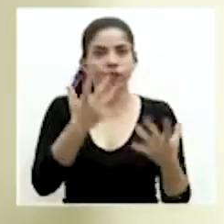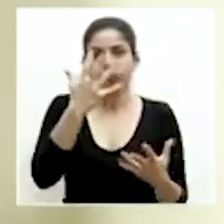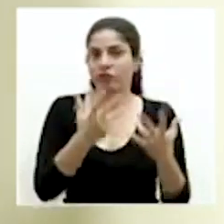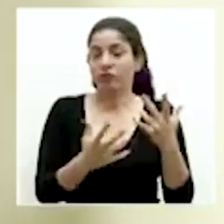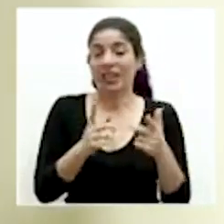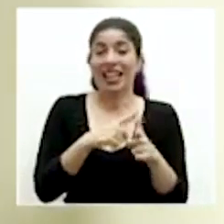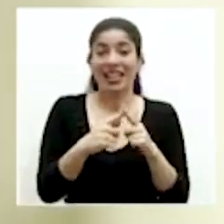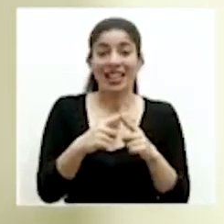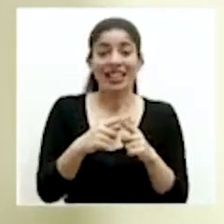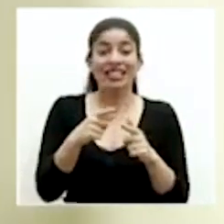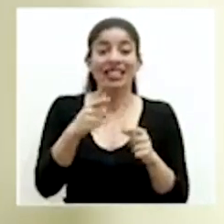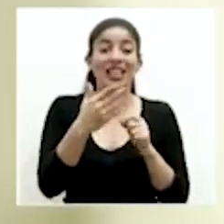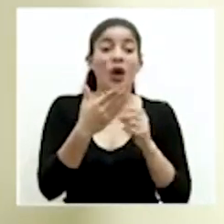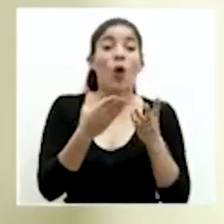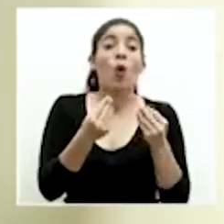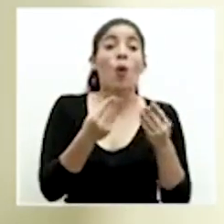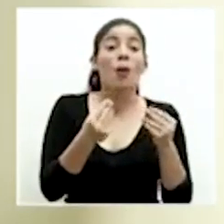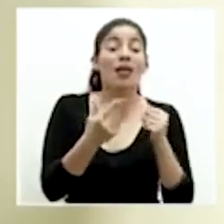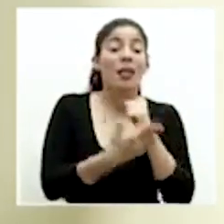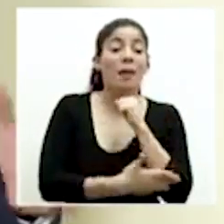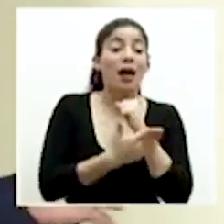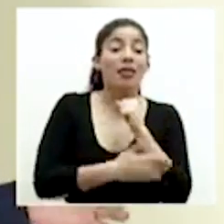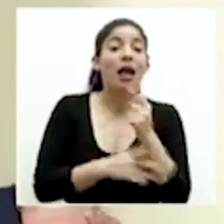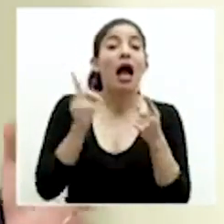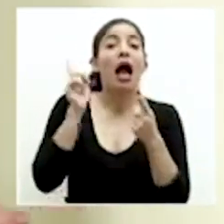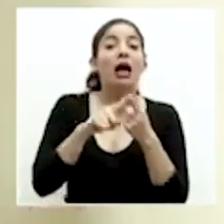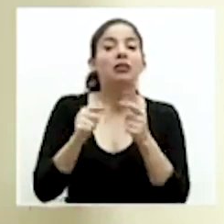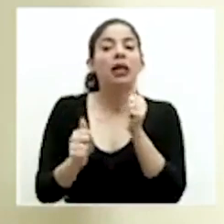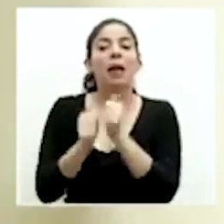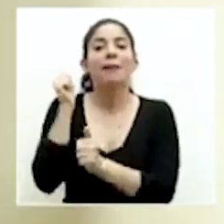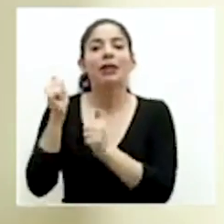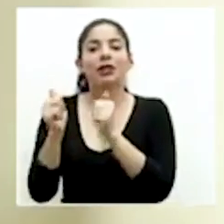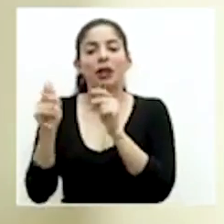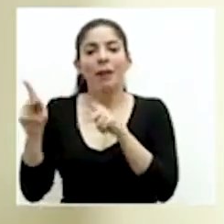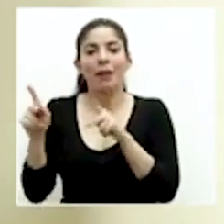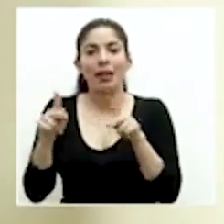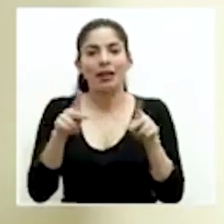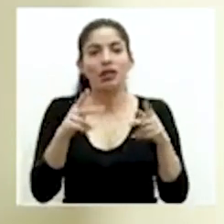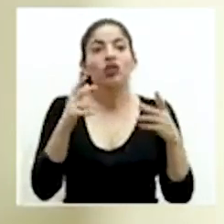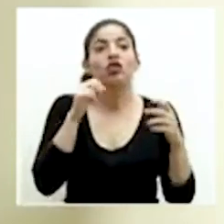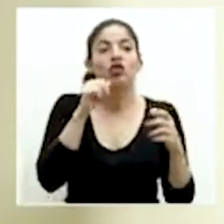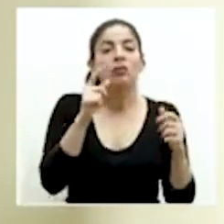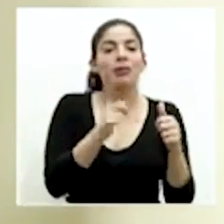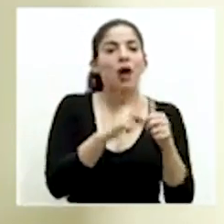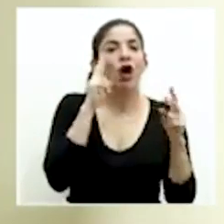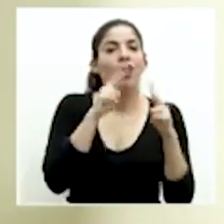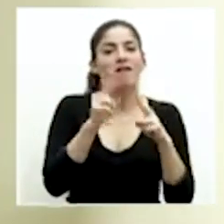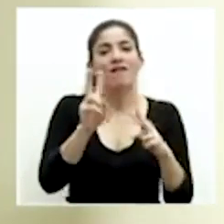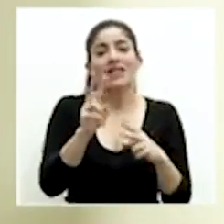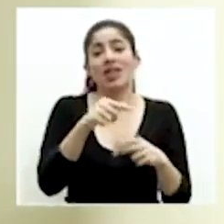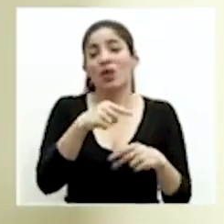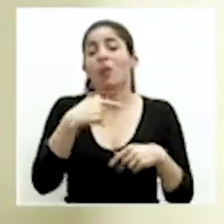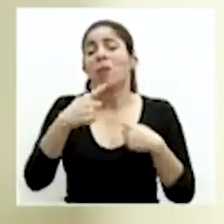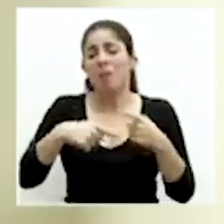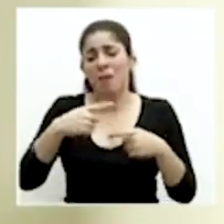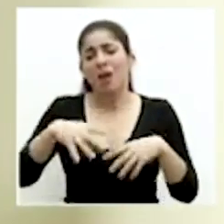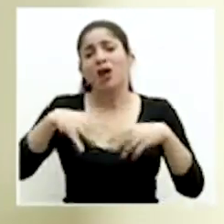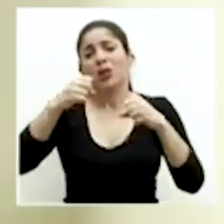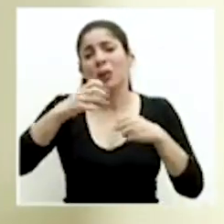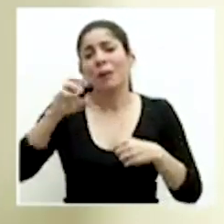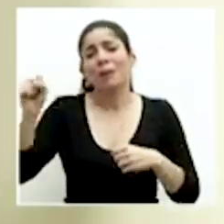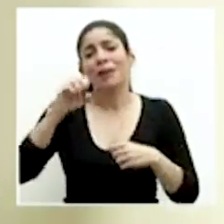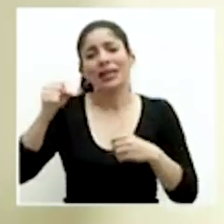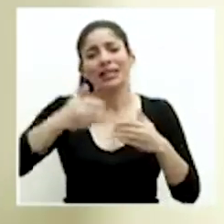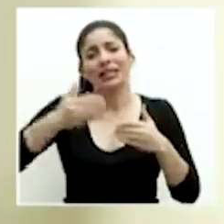vamos a tener esos leños humedecidos hasta que la gran mayoría de la población no se haya expuesto al virus y eso puede llevar o va a llevar varios